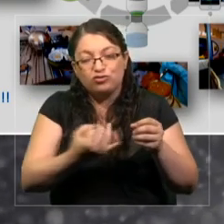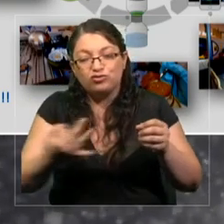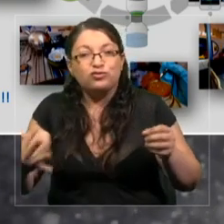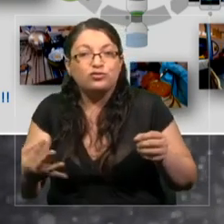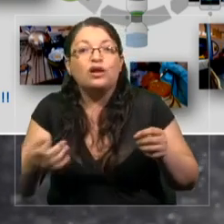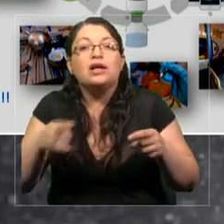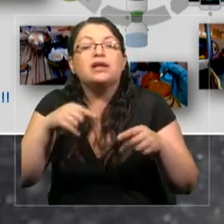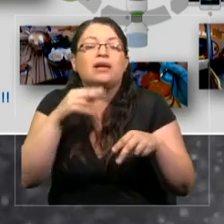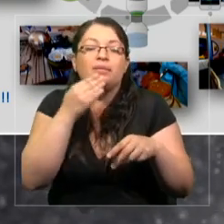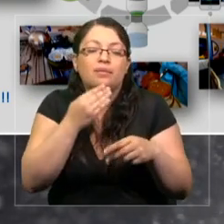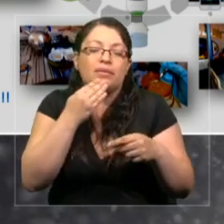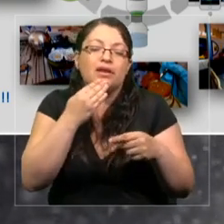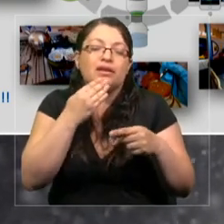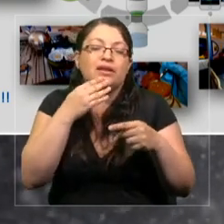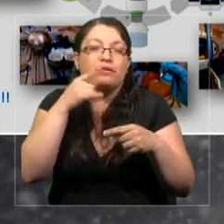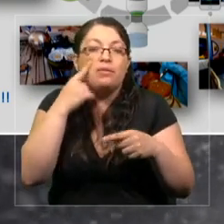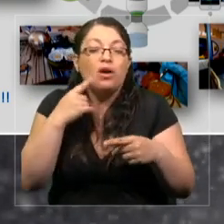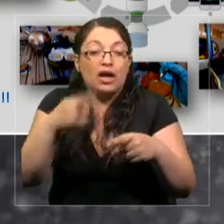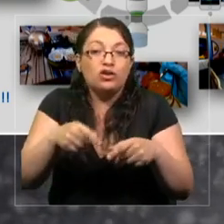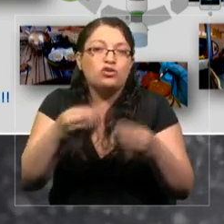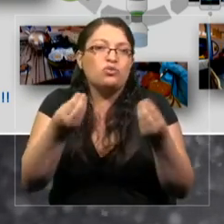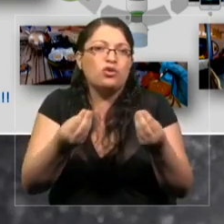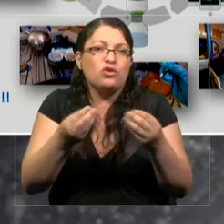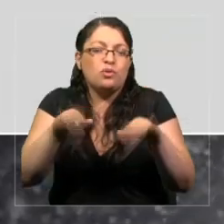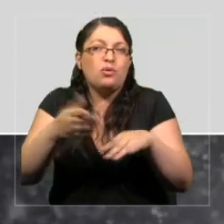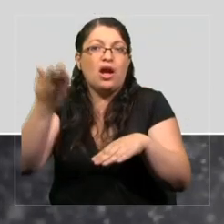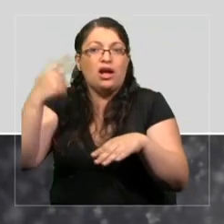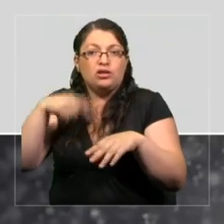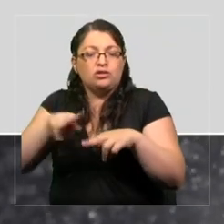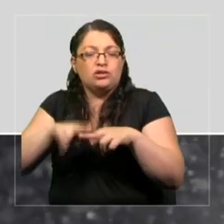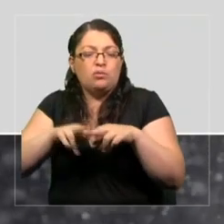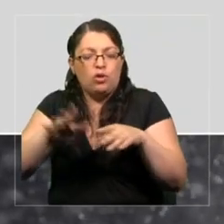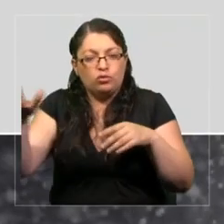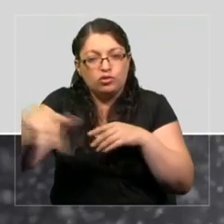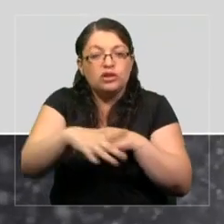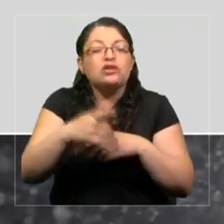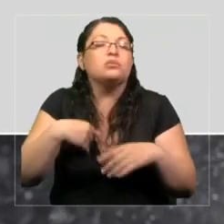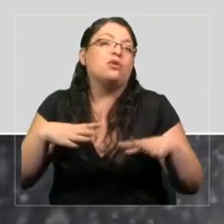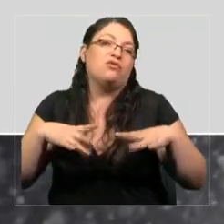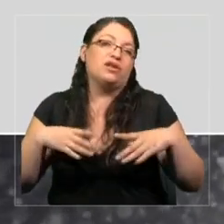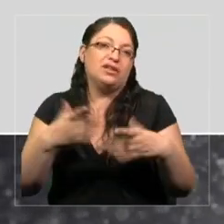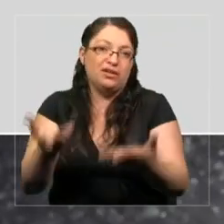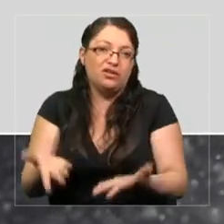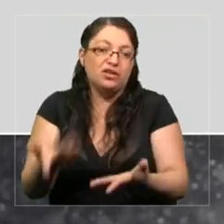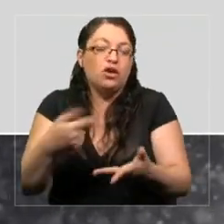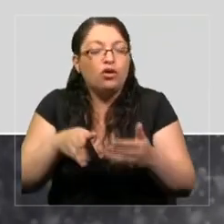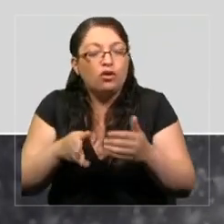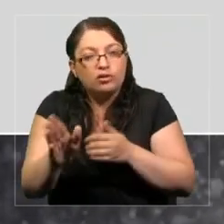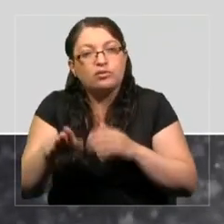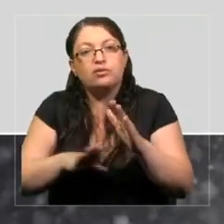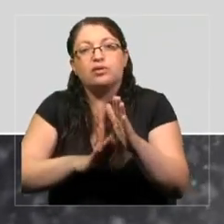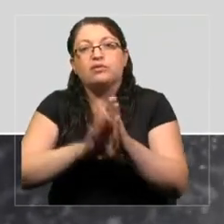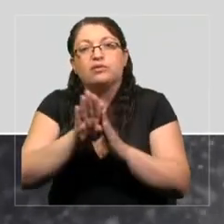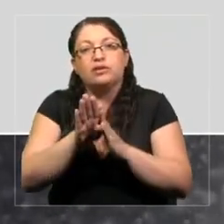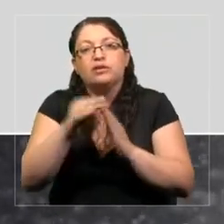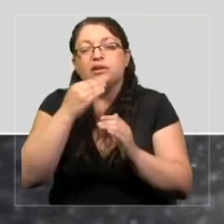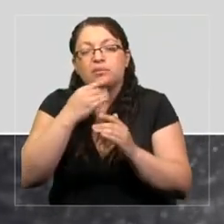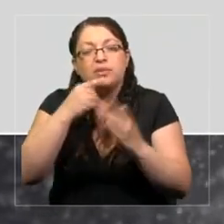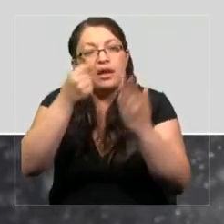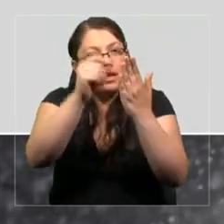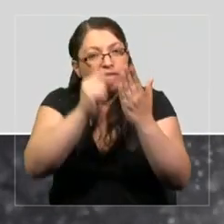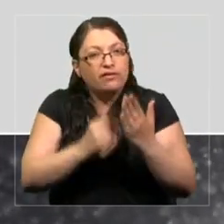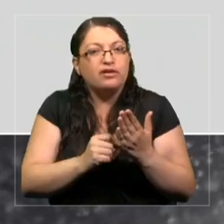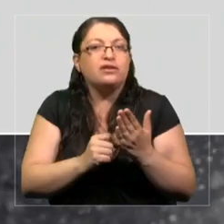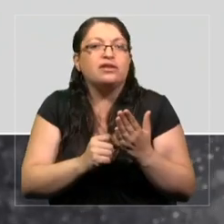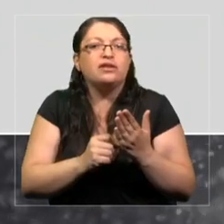bueno como lo que hicimos en los océanos. Entonces estamos muy felices con esto. Continuamos desarrollando la medición y generar